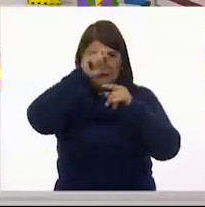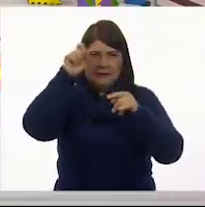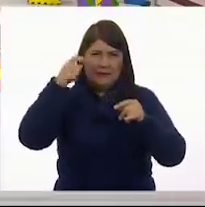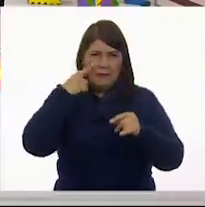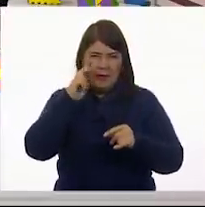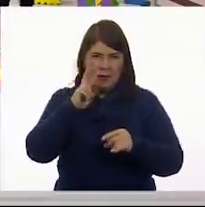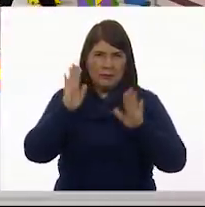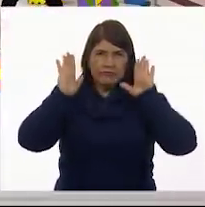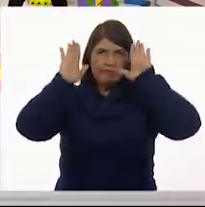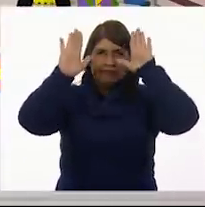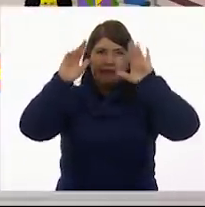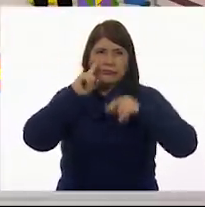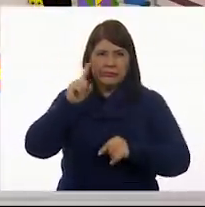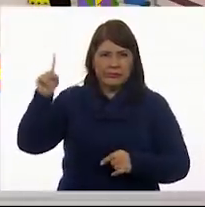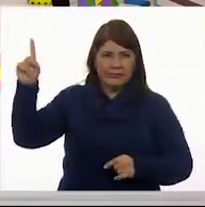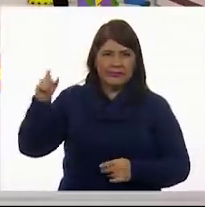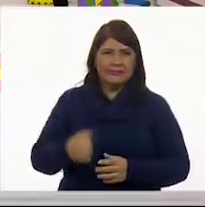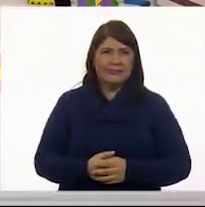pegarla. Vamos a pegarla.